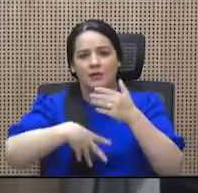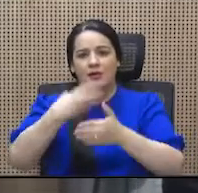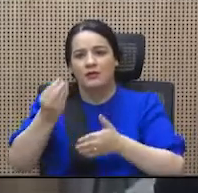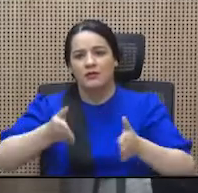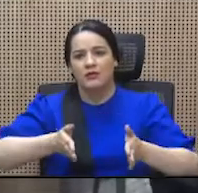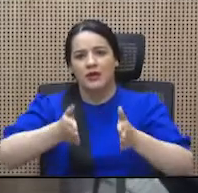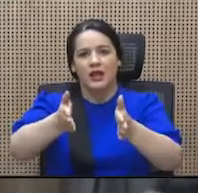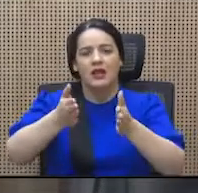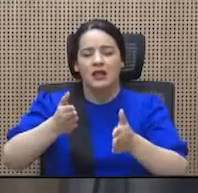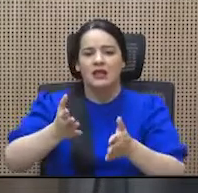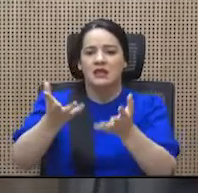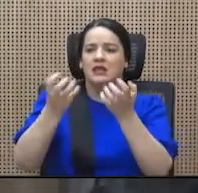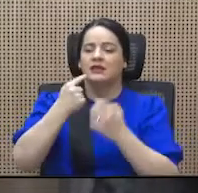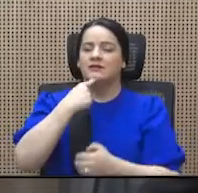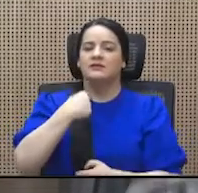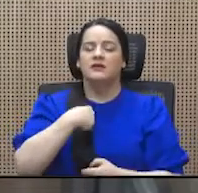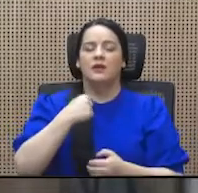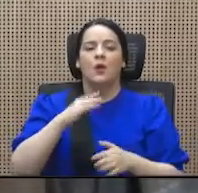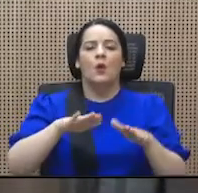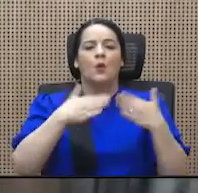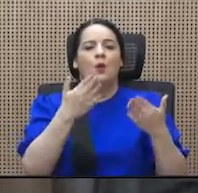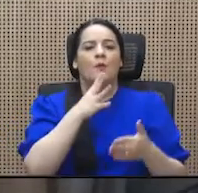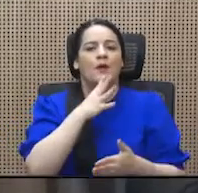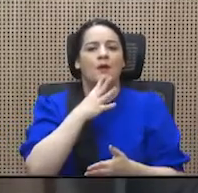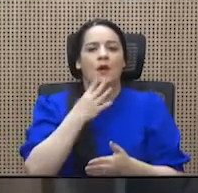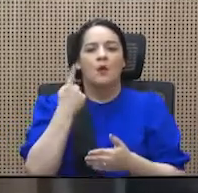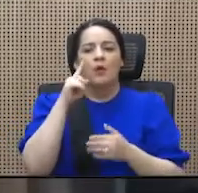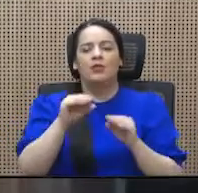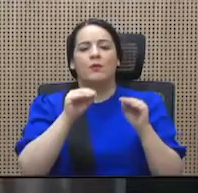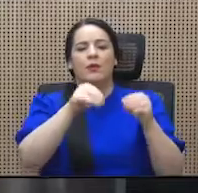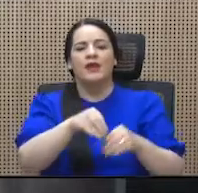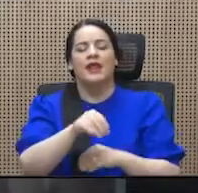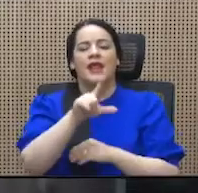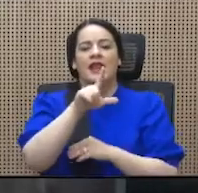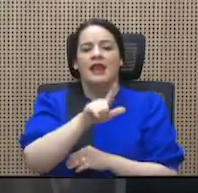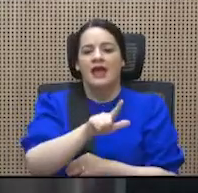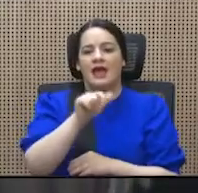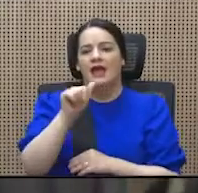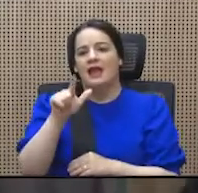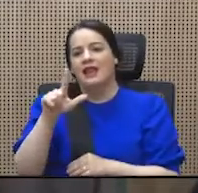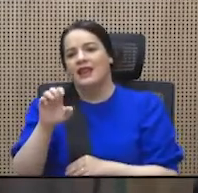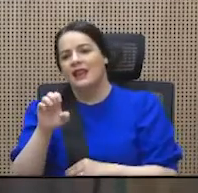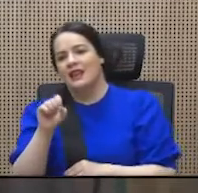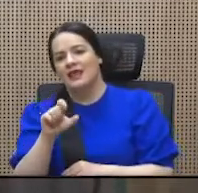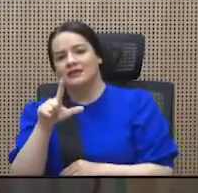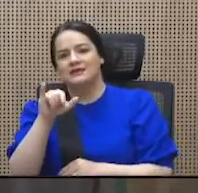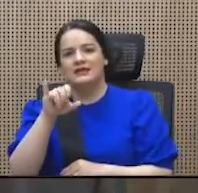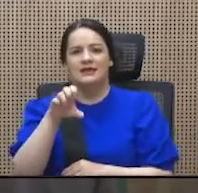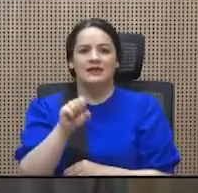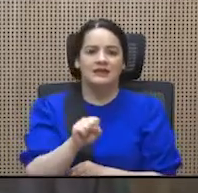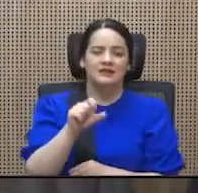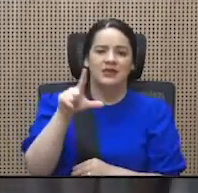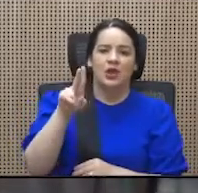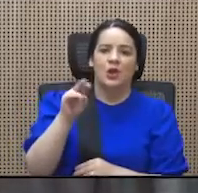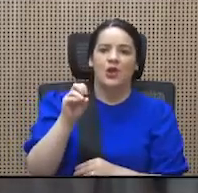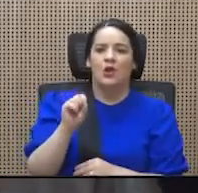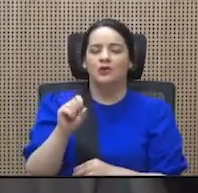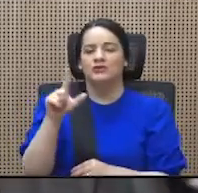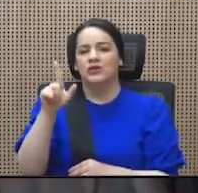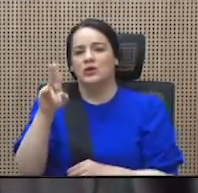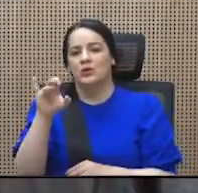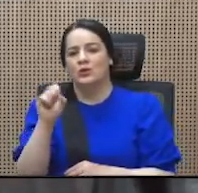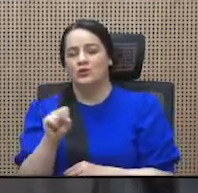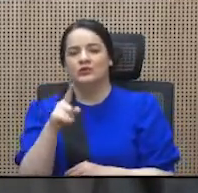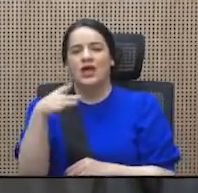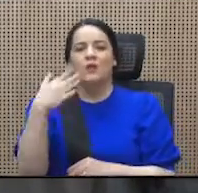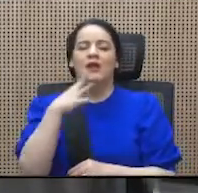cómo hablar, cuando poner el A, el E, el I, los y luz para decir algo que llaman lenguaje inclusivo y que no sirve